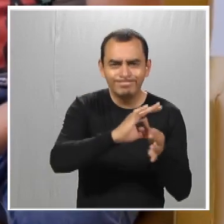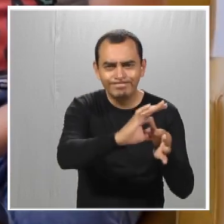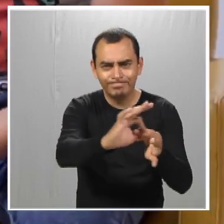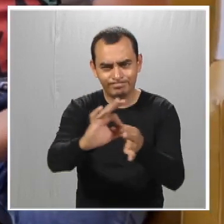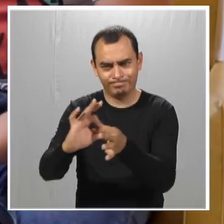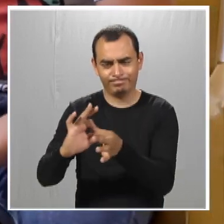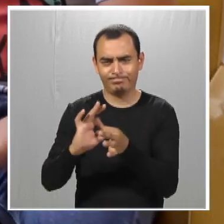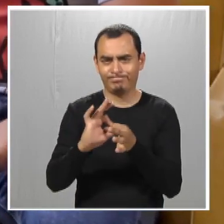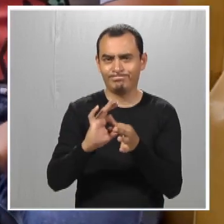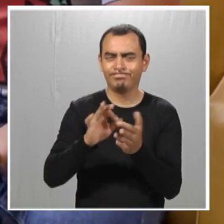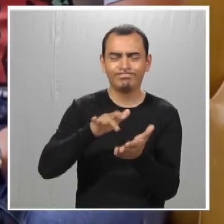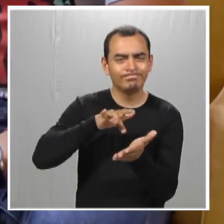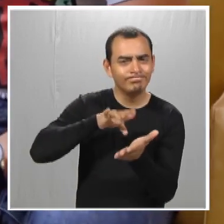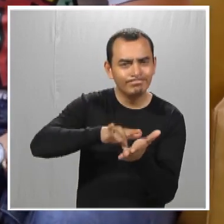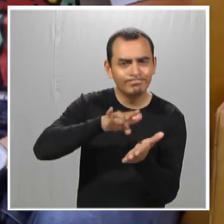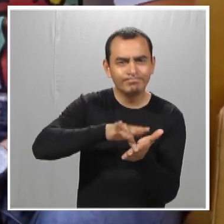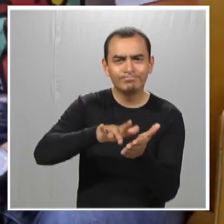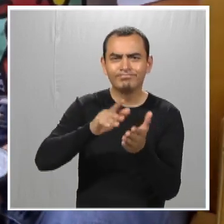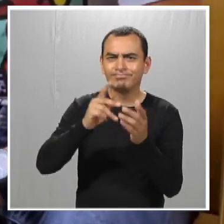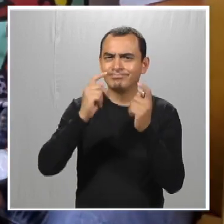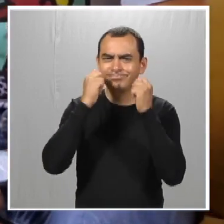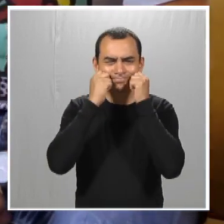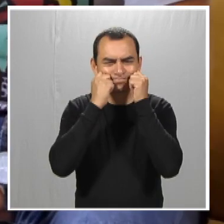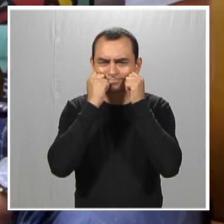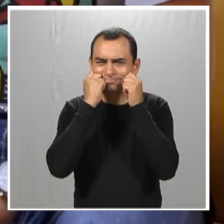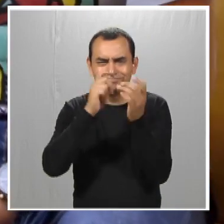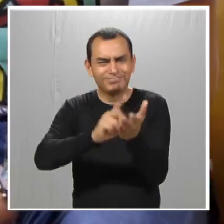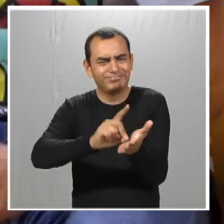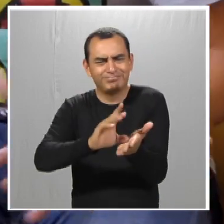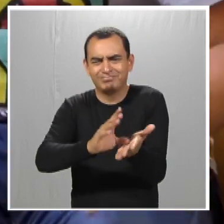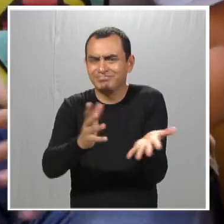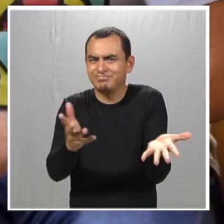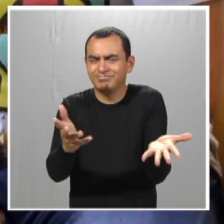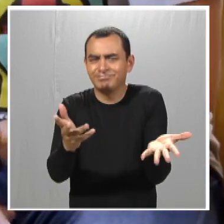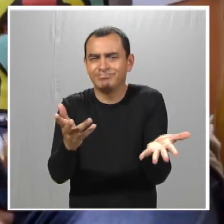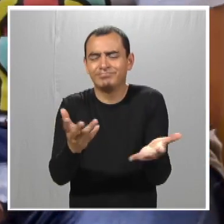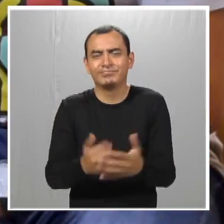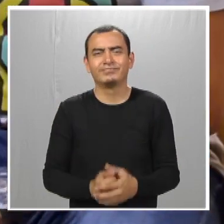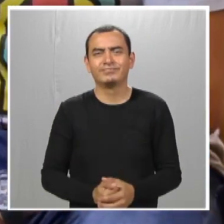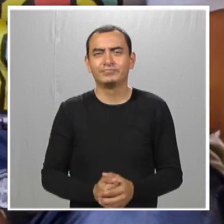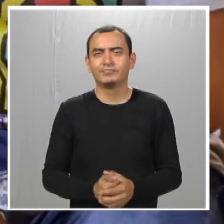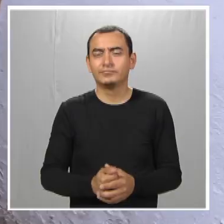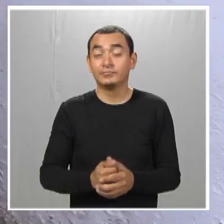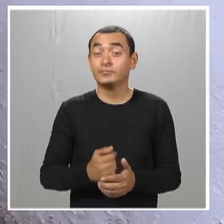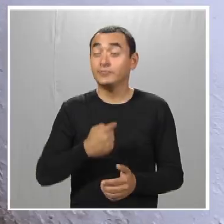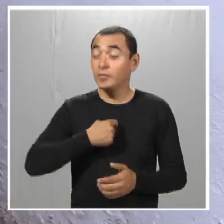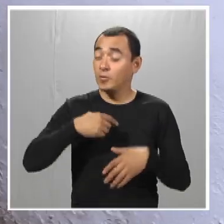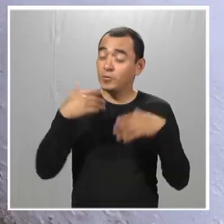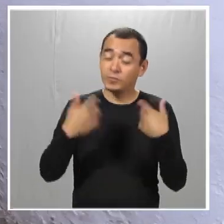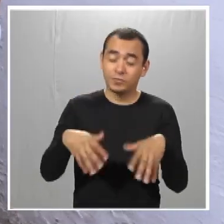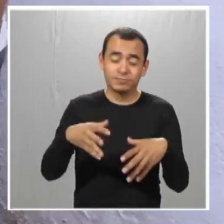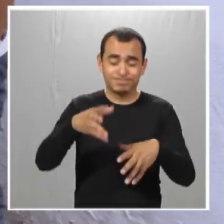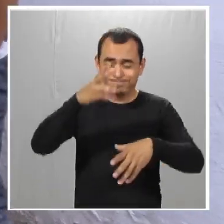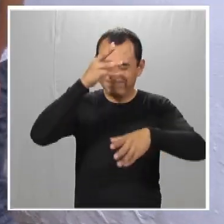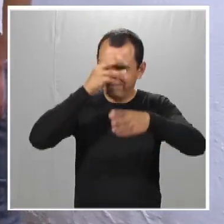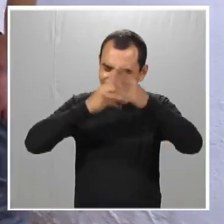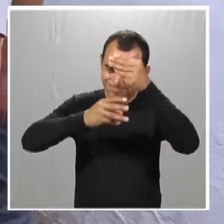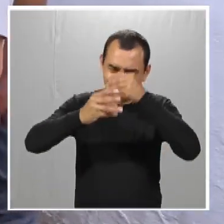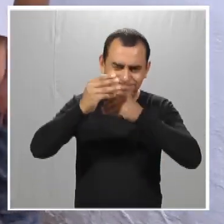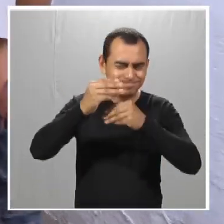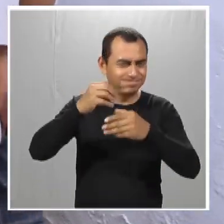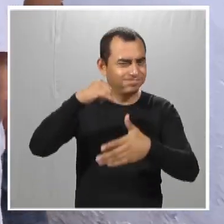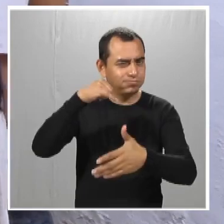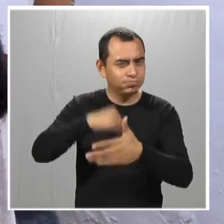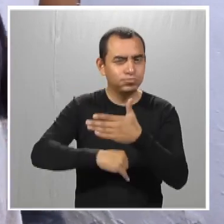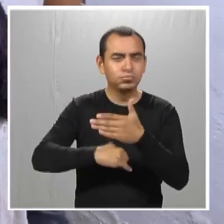Apoyarnos entre todos. Y no ocultarle una discapacidad, ¿no? En general. Aprendido más yo.